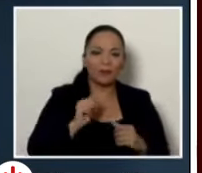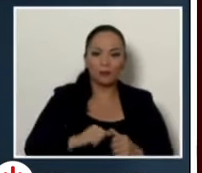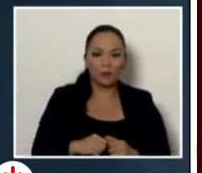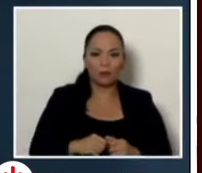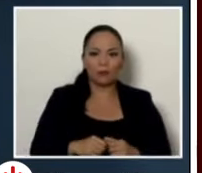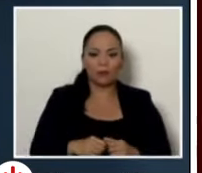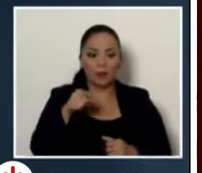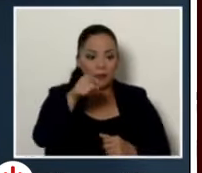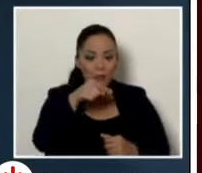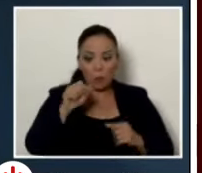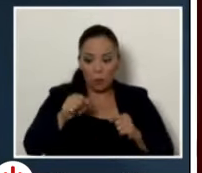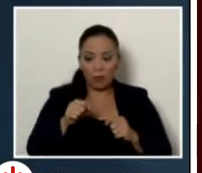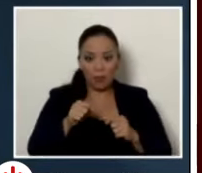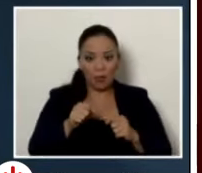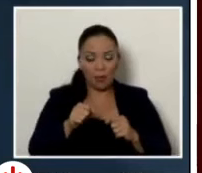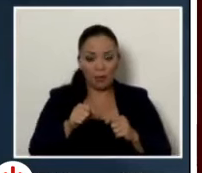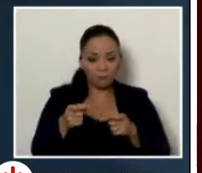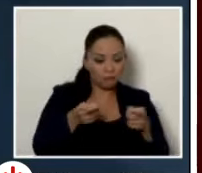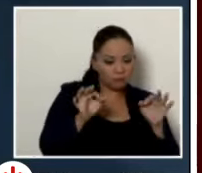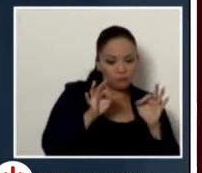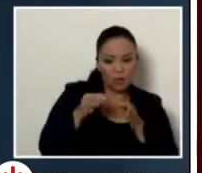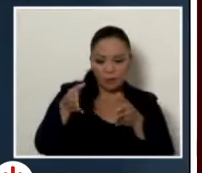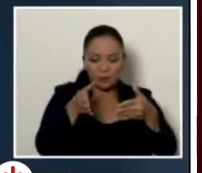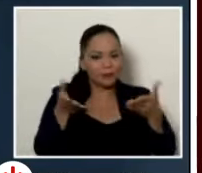adecuadamente el tránsito en las calles aledañas